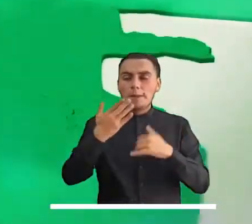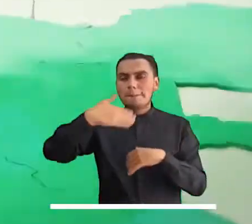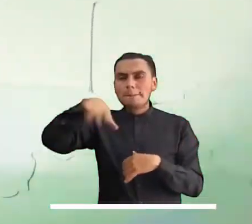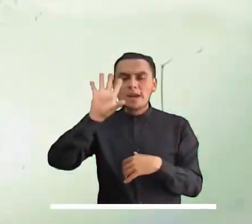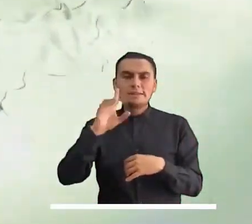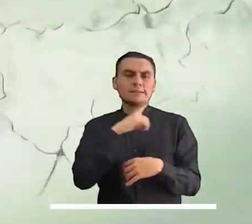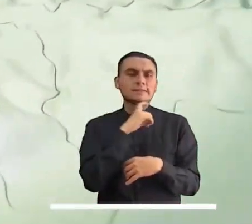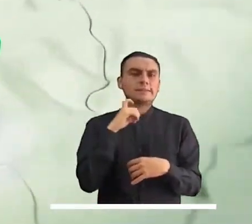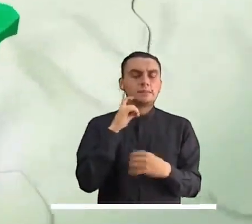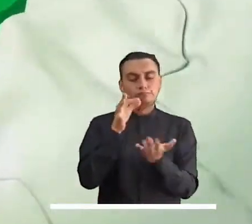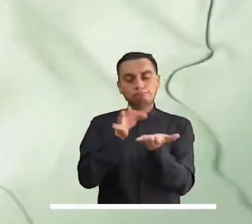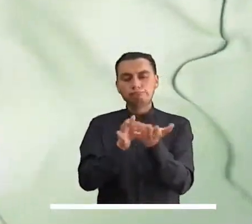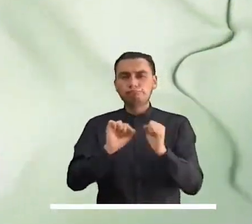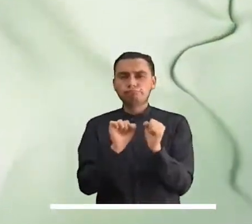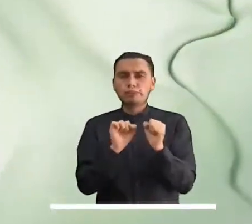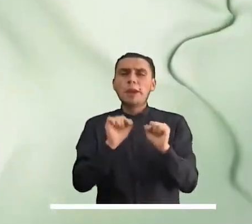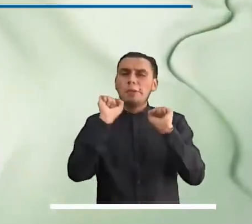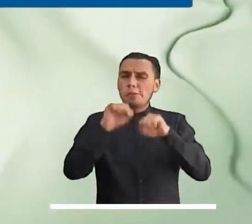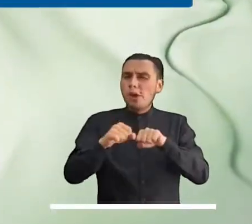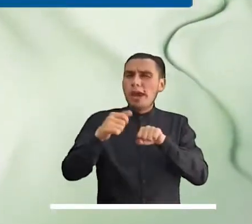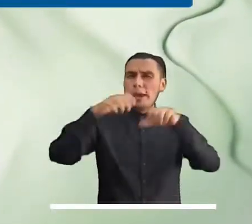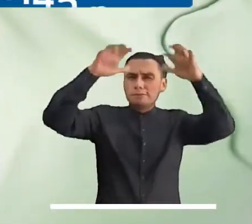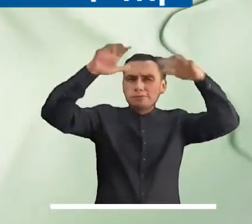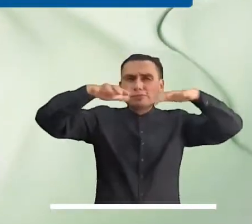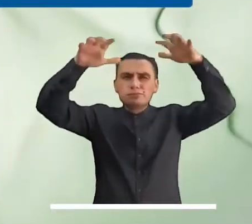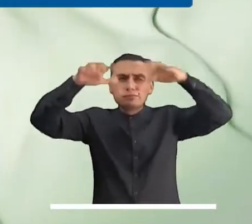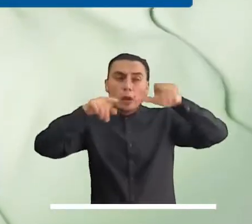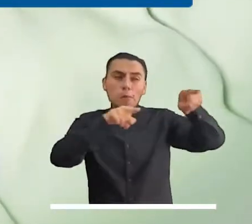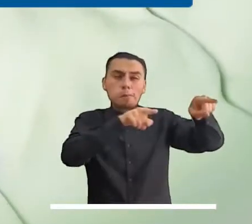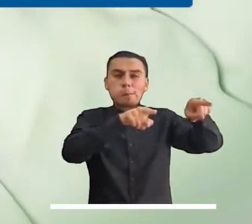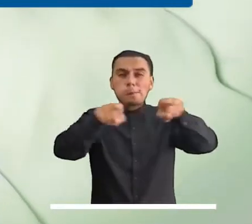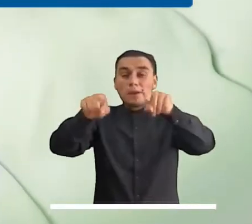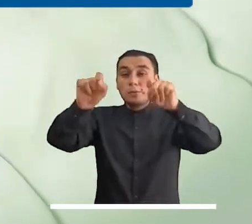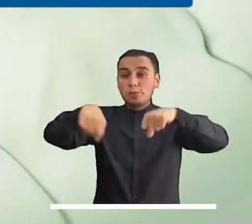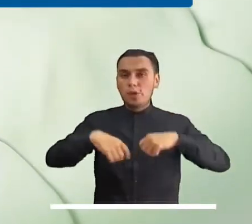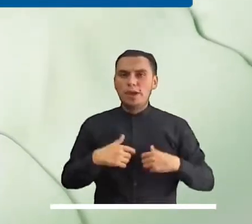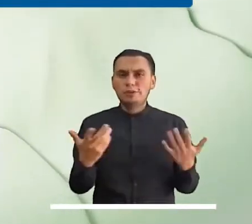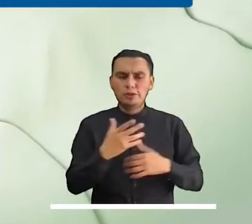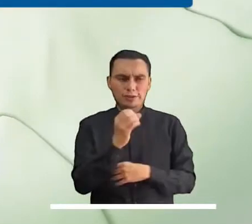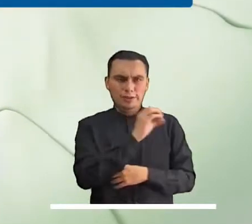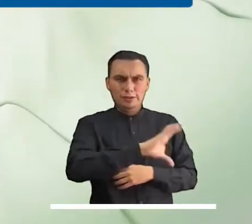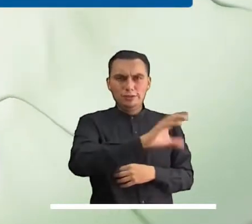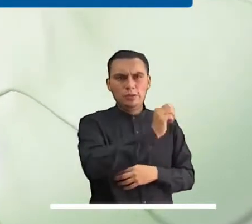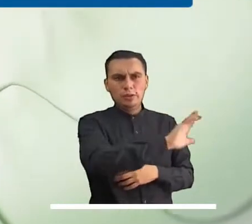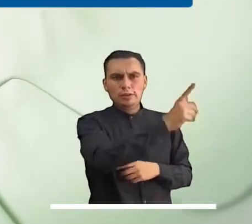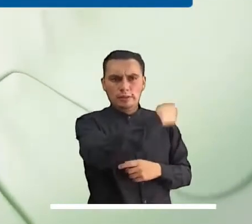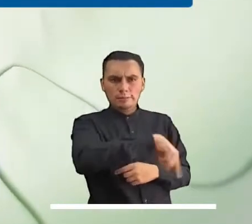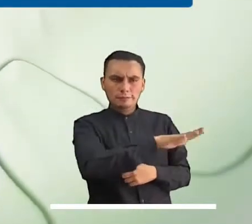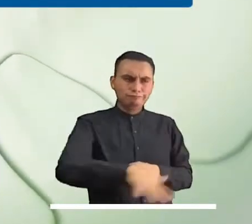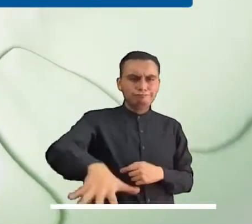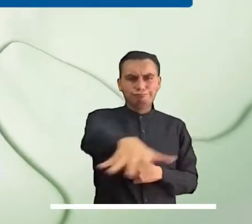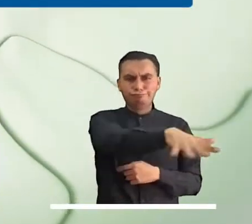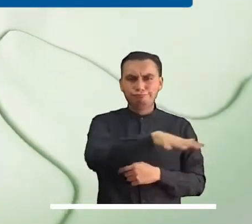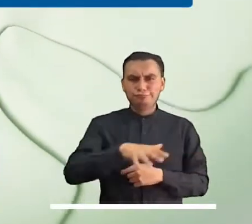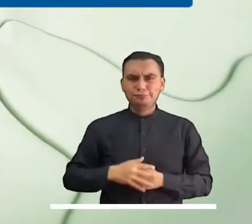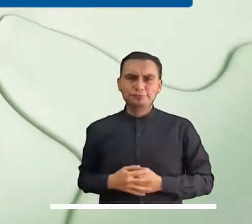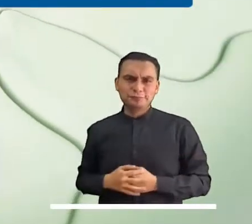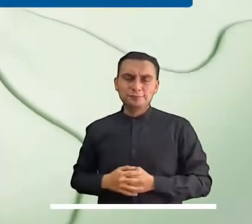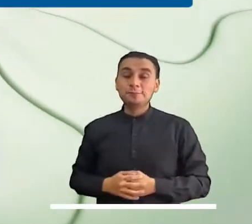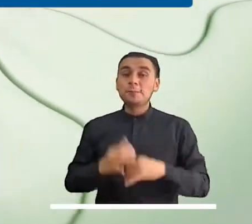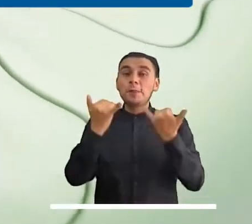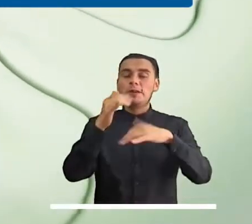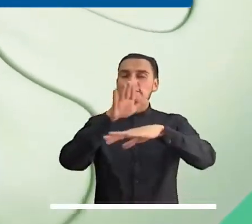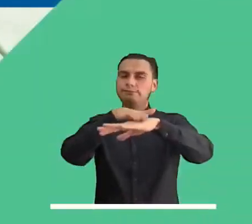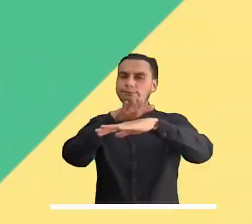El tiempo mayormente seco previsto en la capital del país podría haberse interrumpido por algunas precipitaciones menores en el occidente y